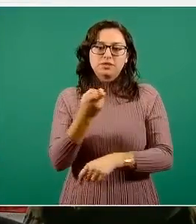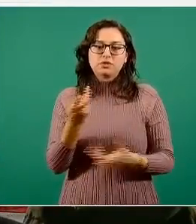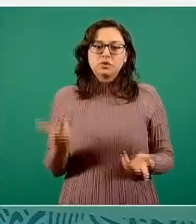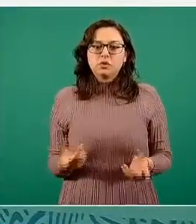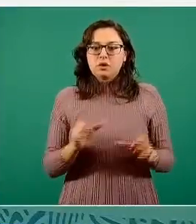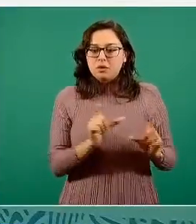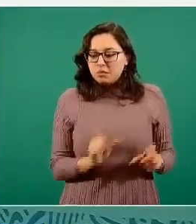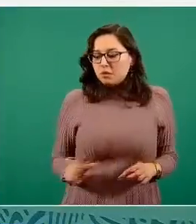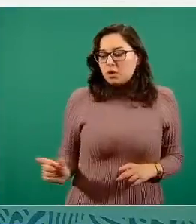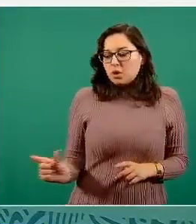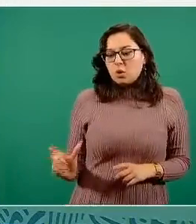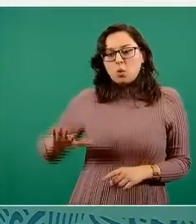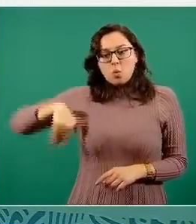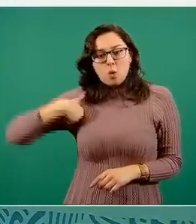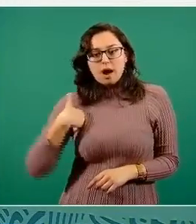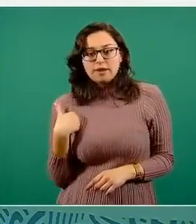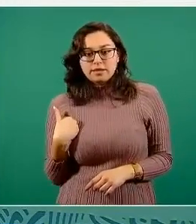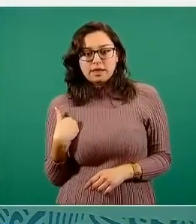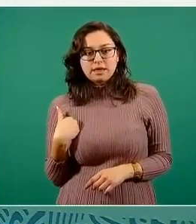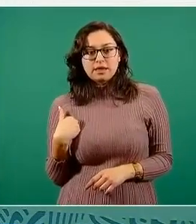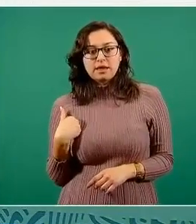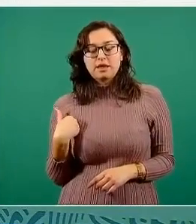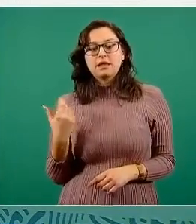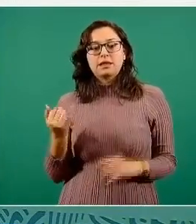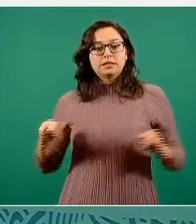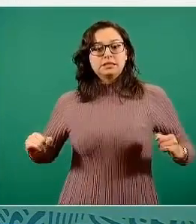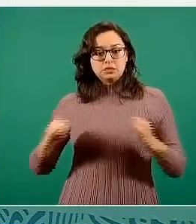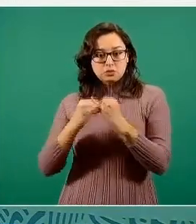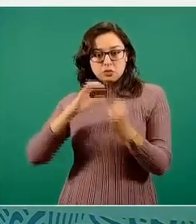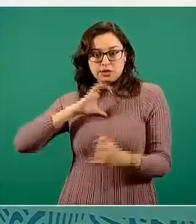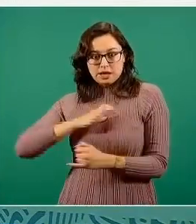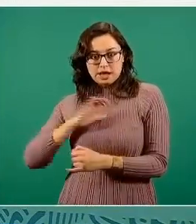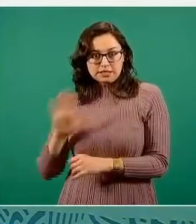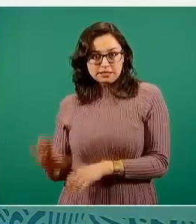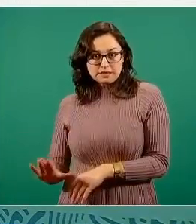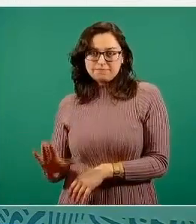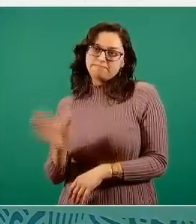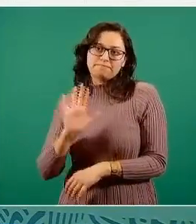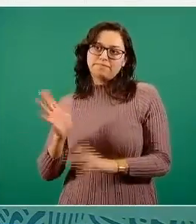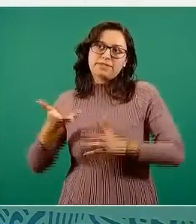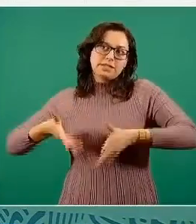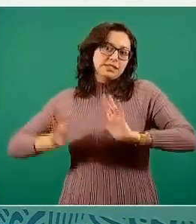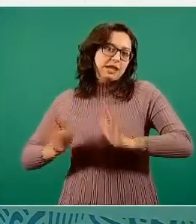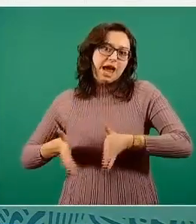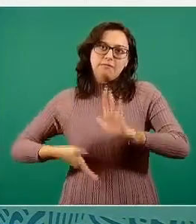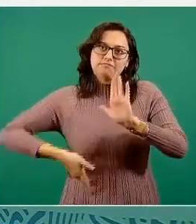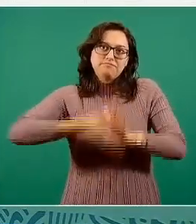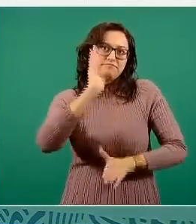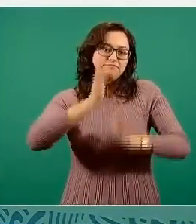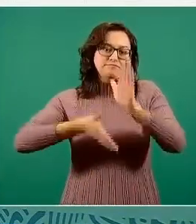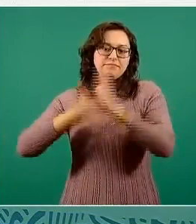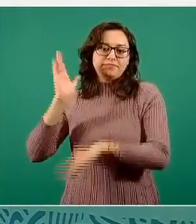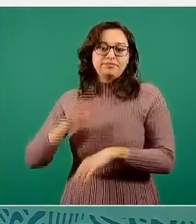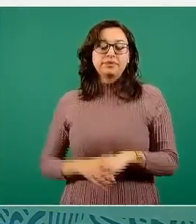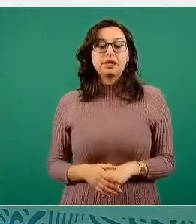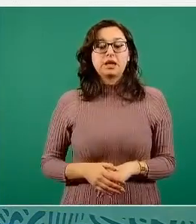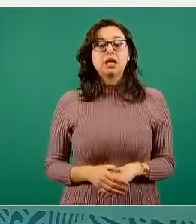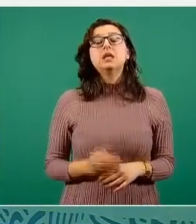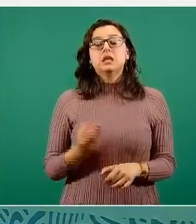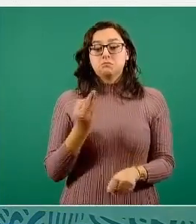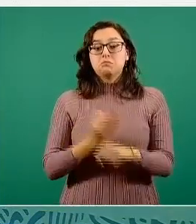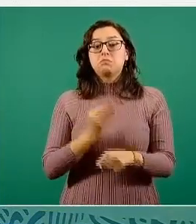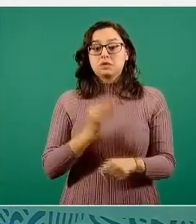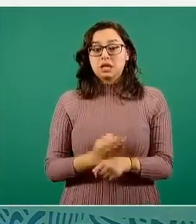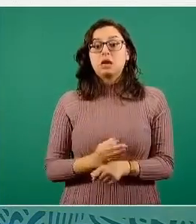están en la reserva en el Instituto Nacional de Cancerología. Lo que sí tenemos son estas seis mil novecientas cuarenta que estaremos